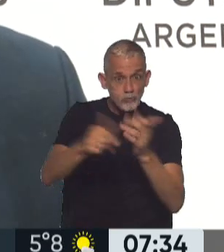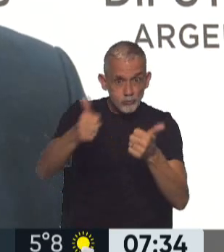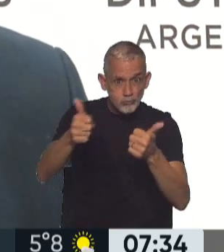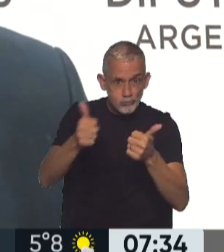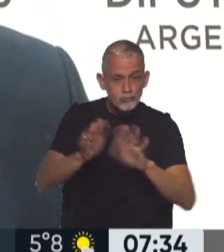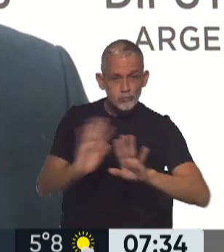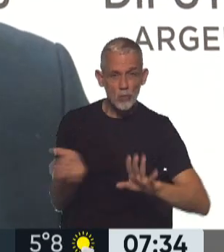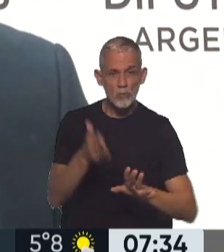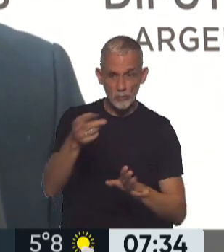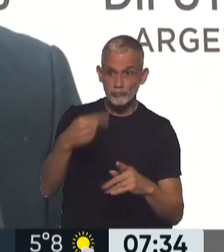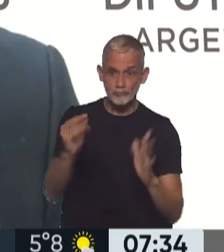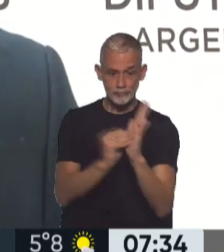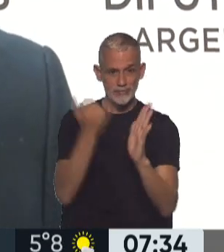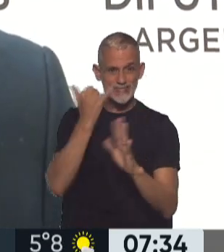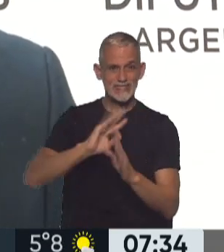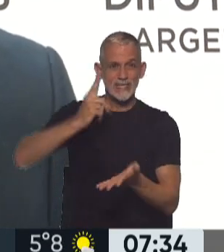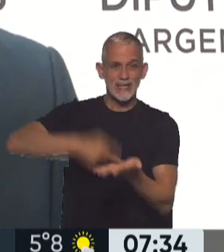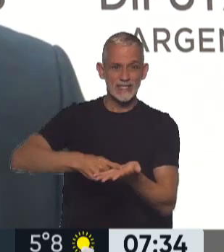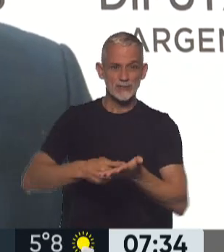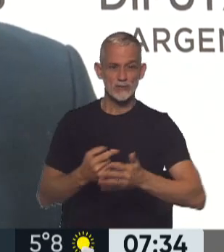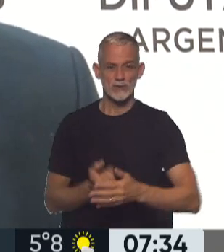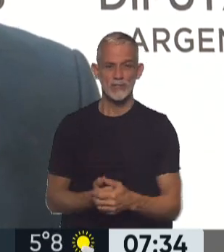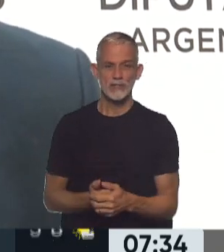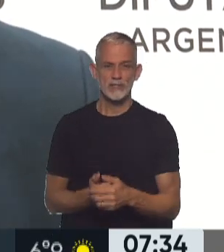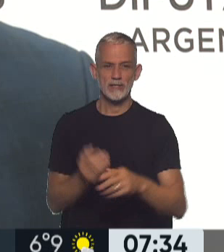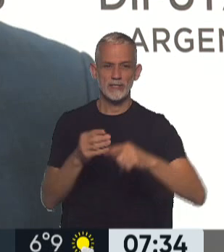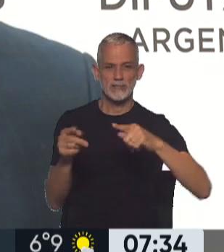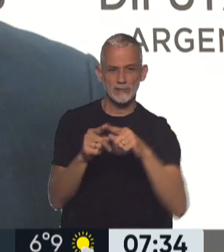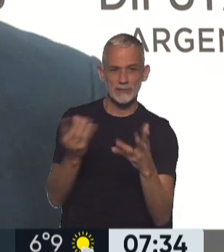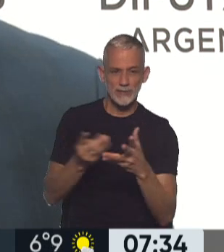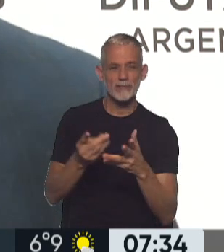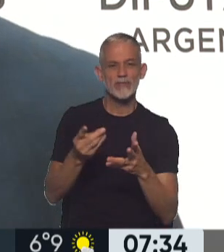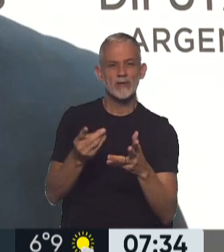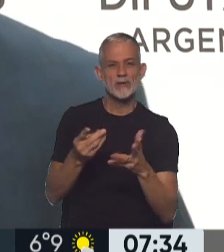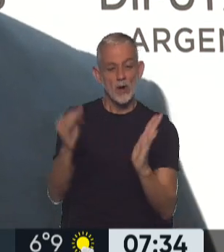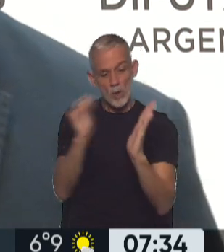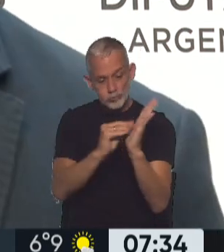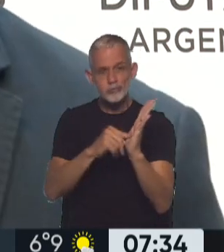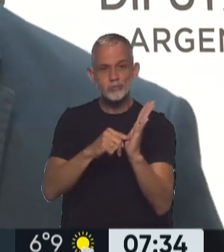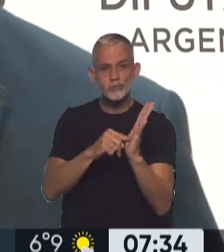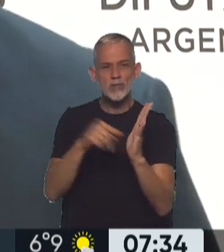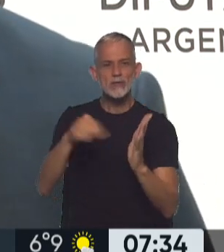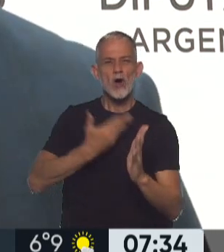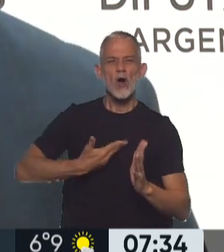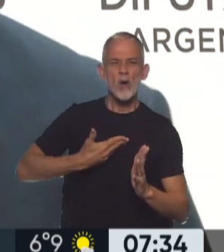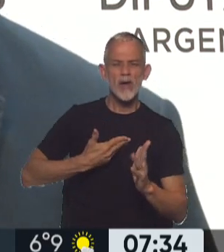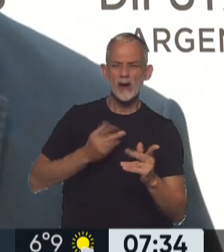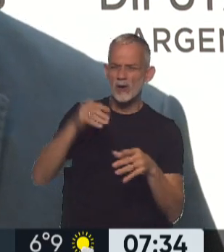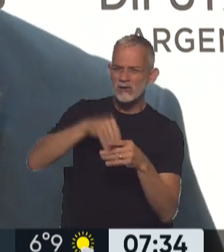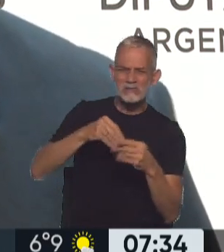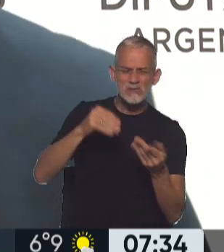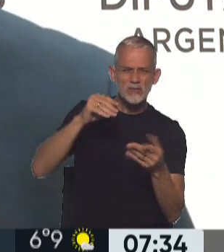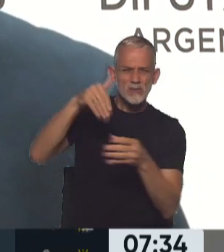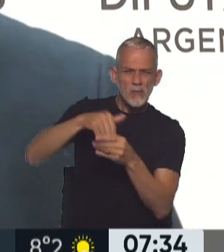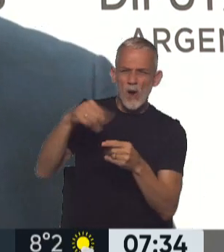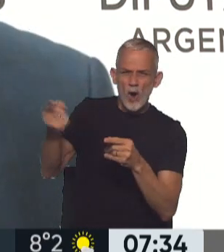aquello que se dispuso ya por resolución de la AFIP. Lo que a su vez hemos marcado es que no puede este gobierno estar fijando la política tributaria